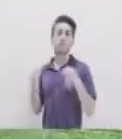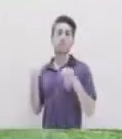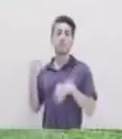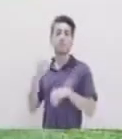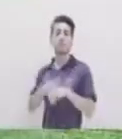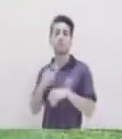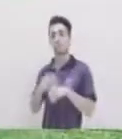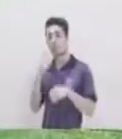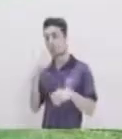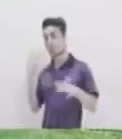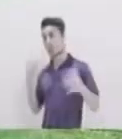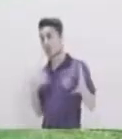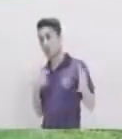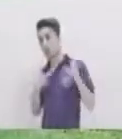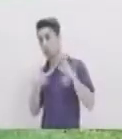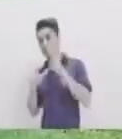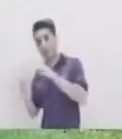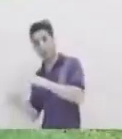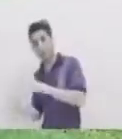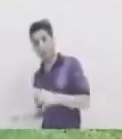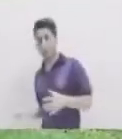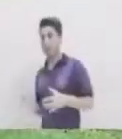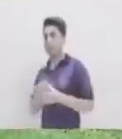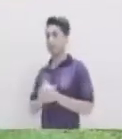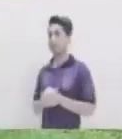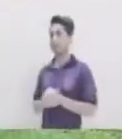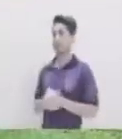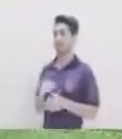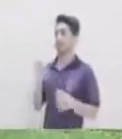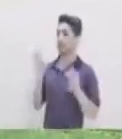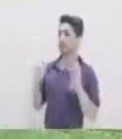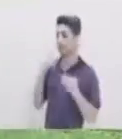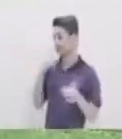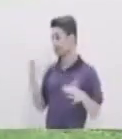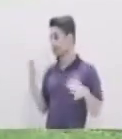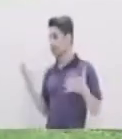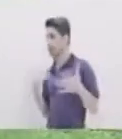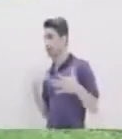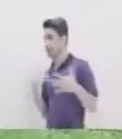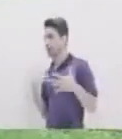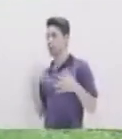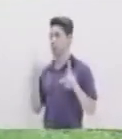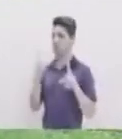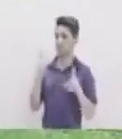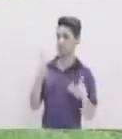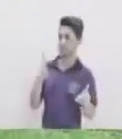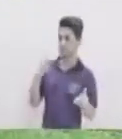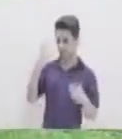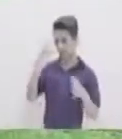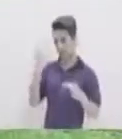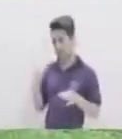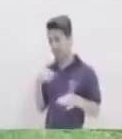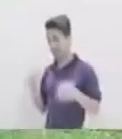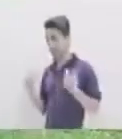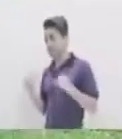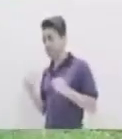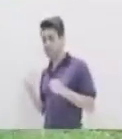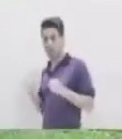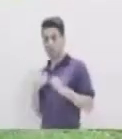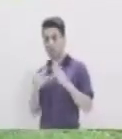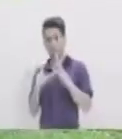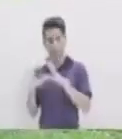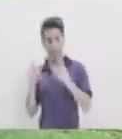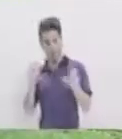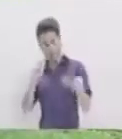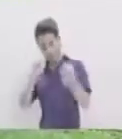Debemos tratar De ser líderes ¿Verdad? Porque Pues a veces No estamos de acuerdo Con lo que se está realizando Y depende de nosotros De ser